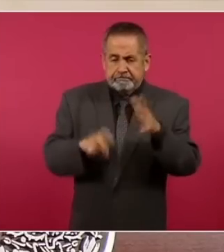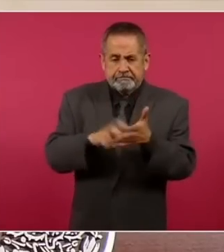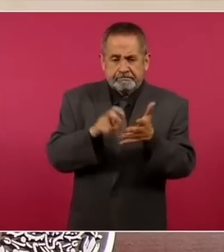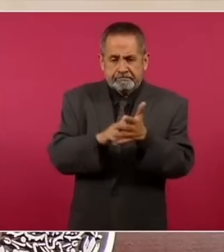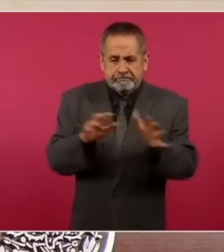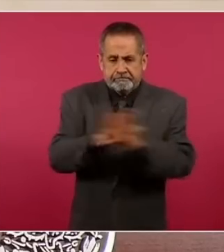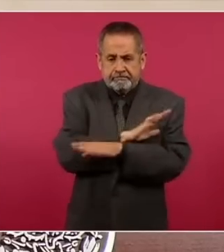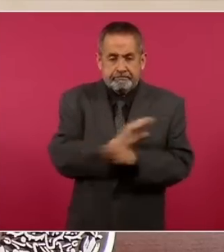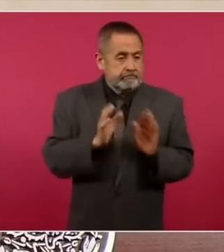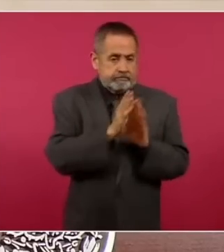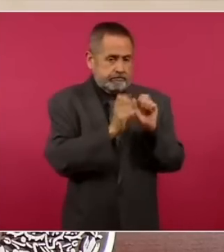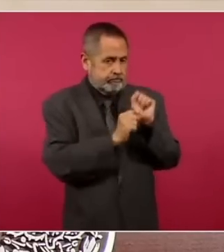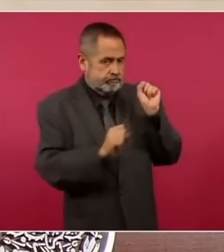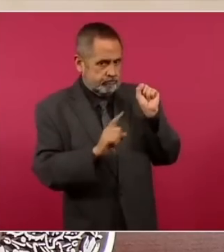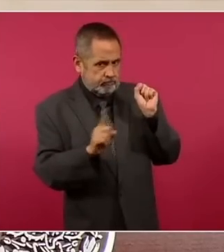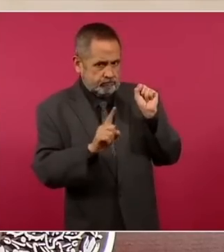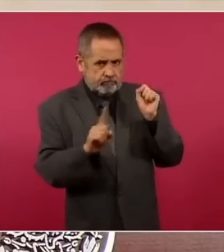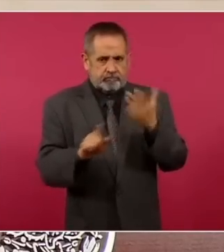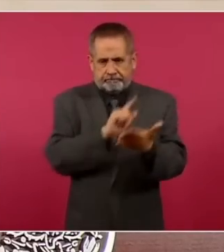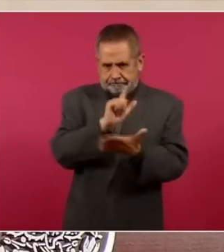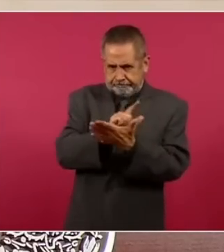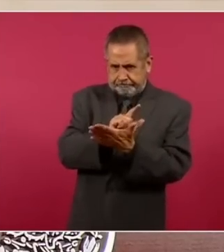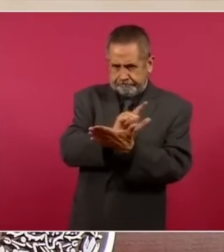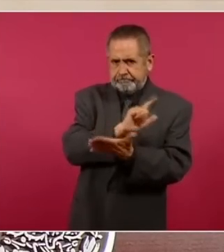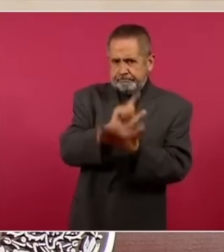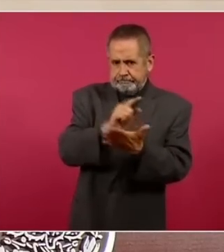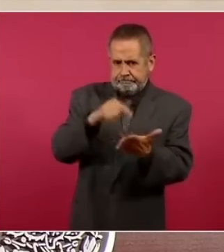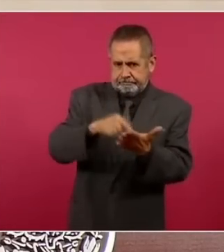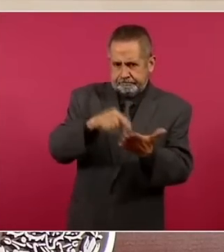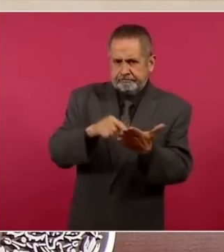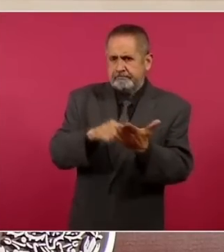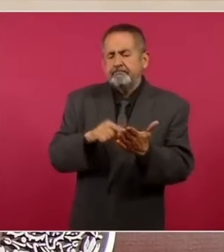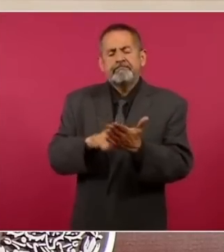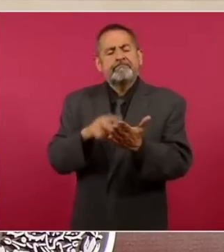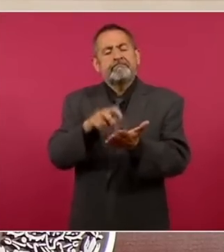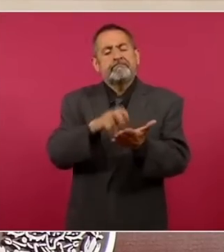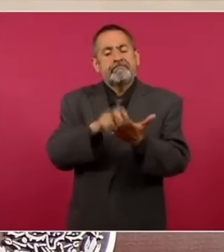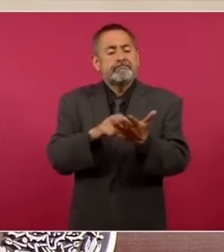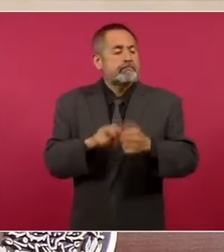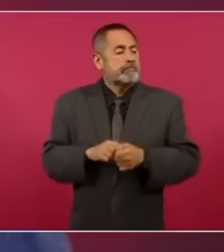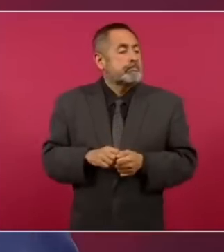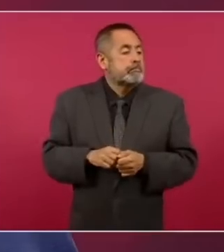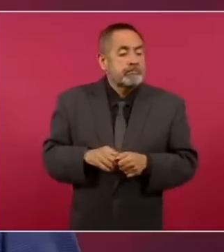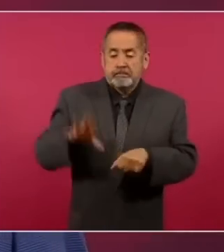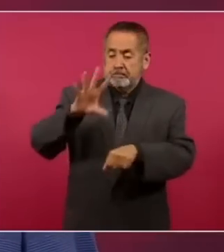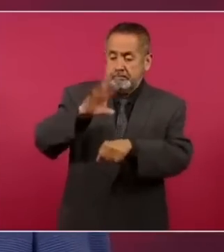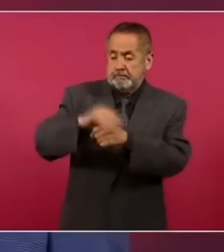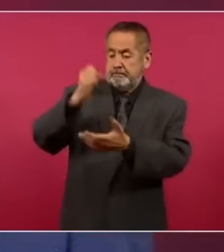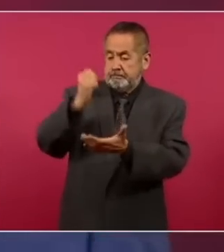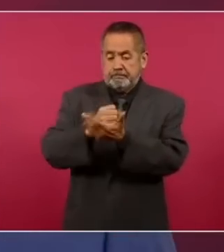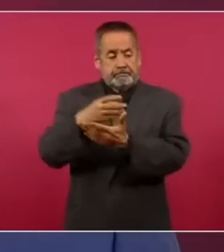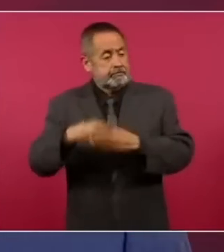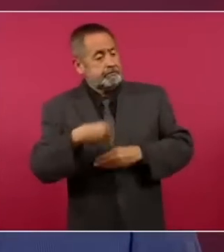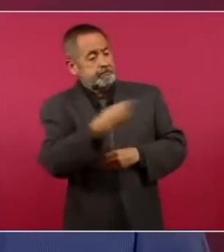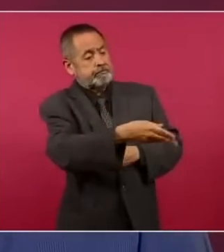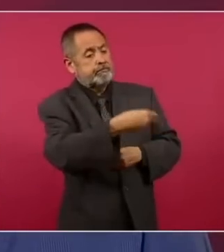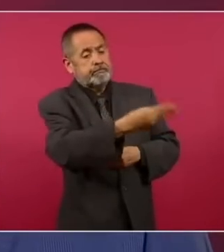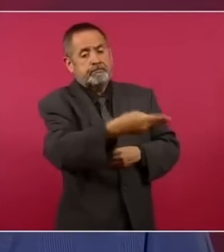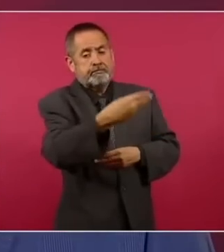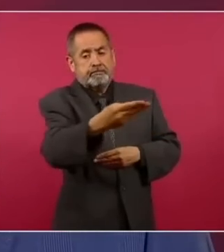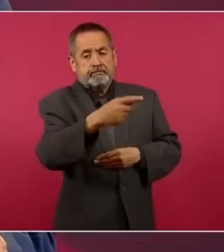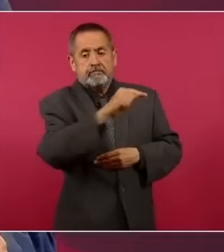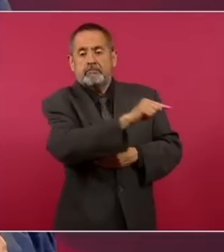siquiera a la Constitución, y empiezan a dar permisos a particulares.